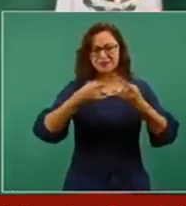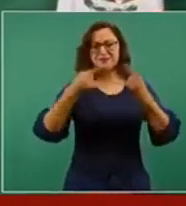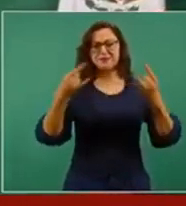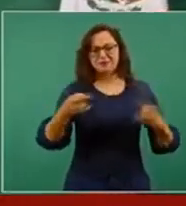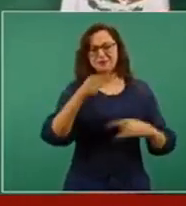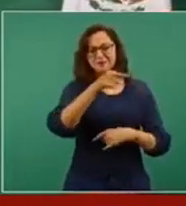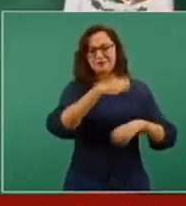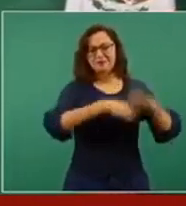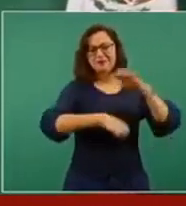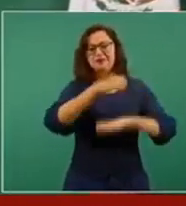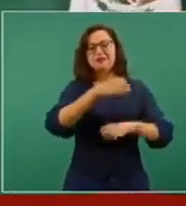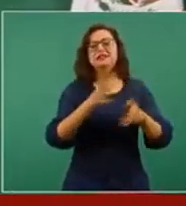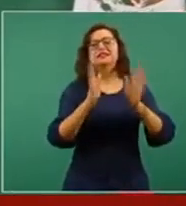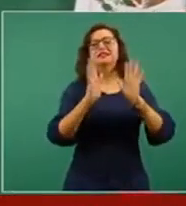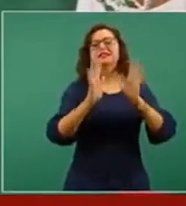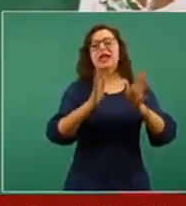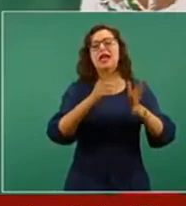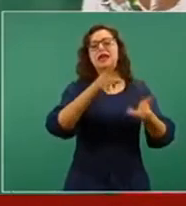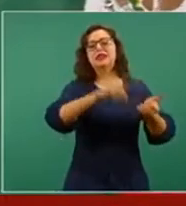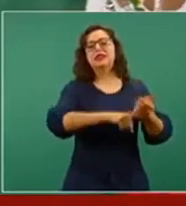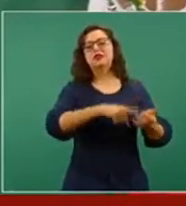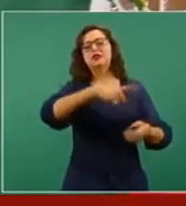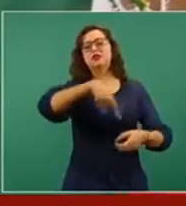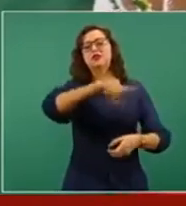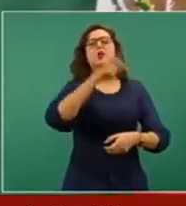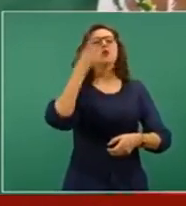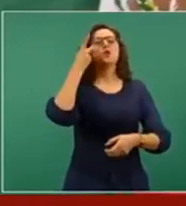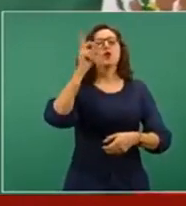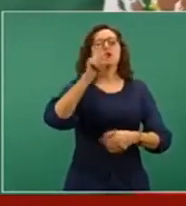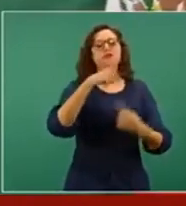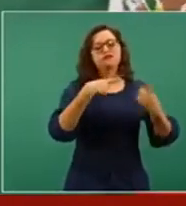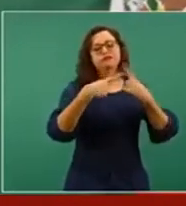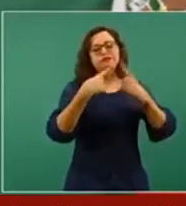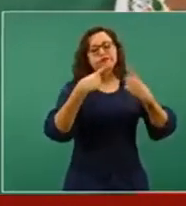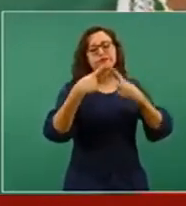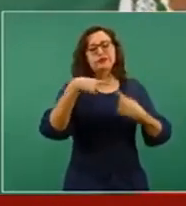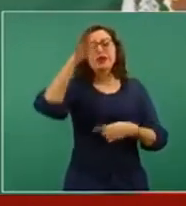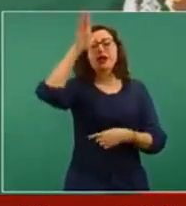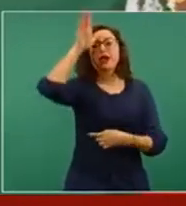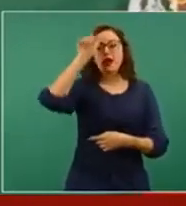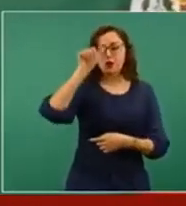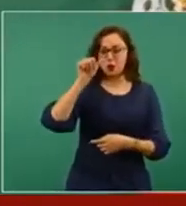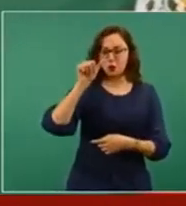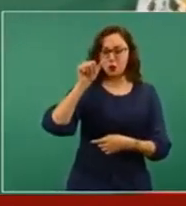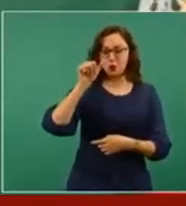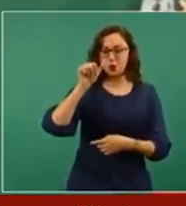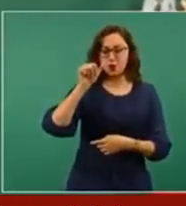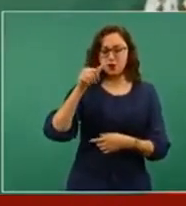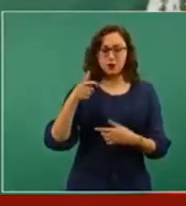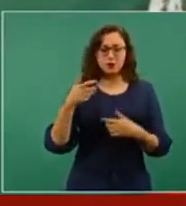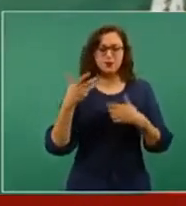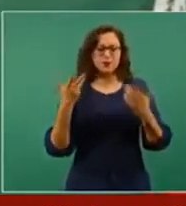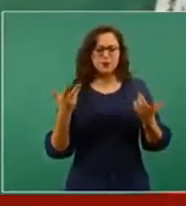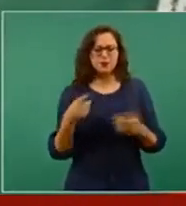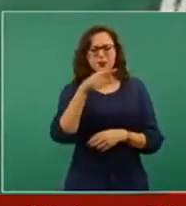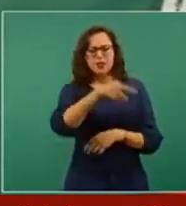que es famosa